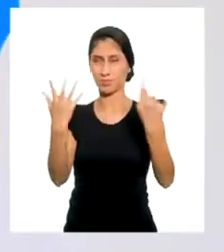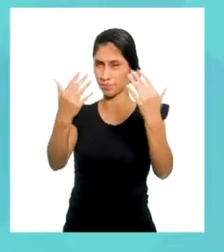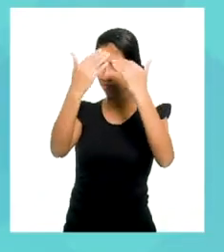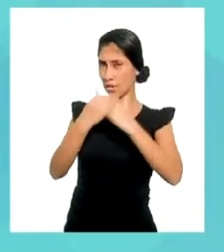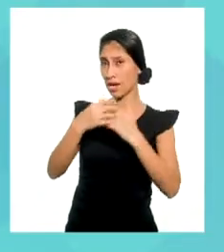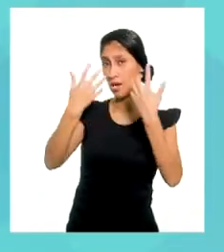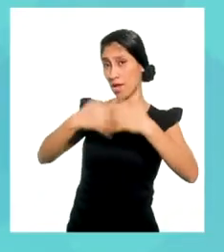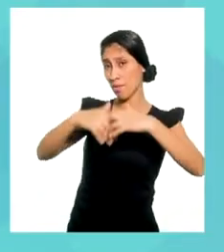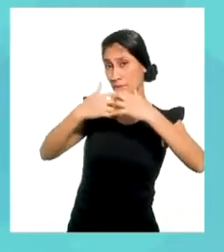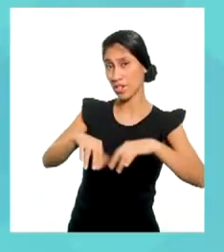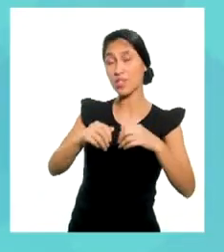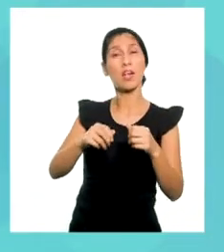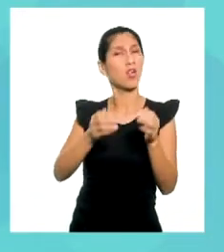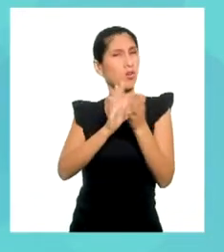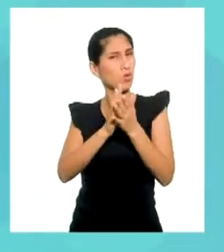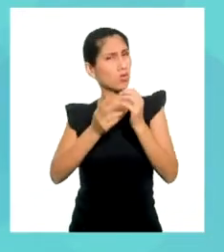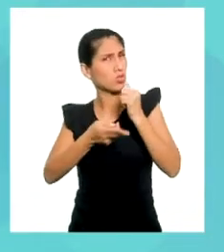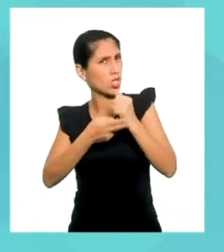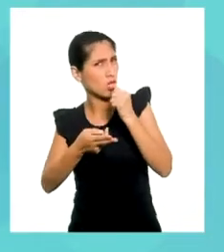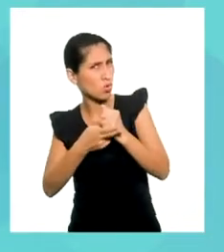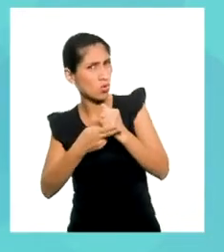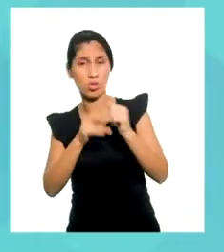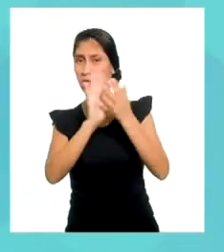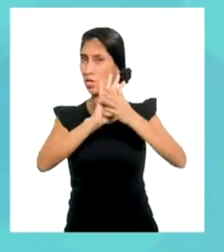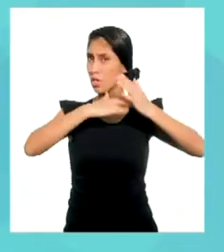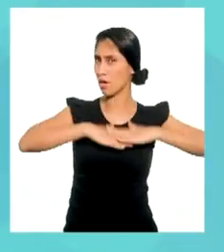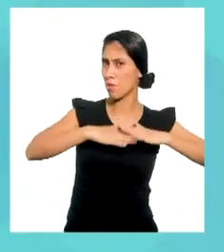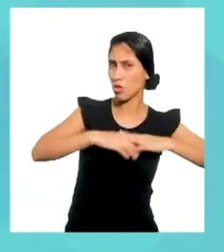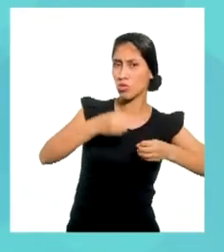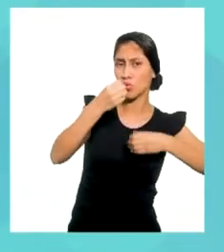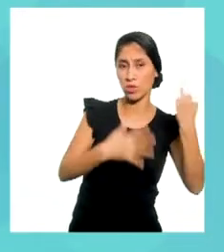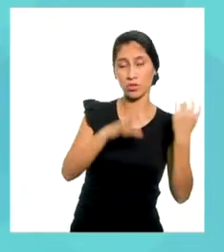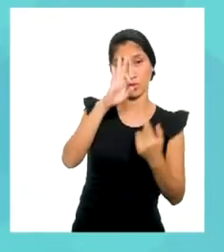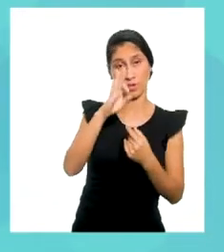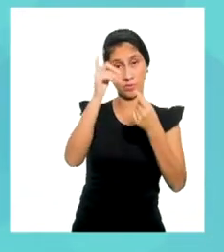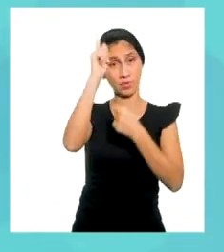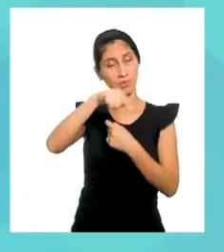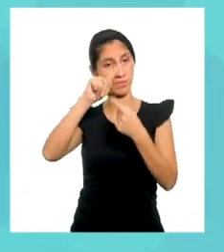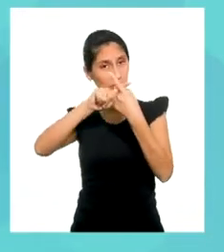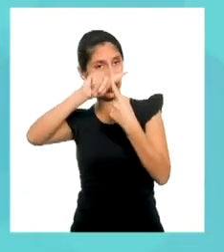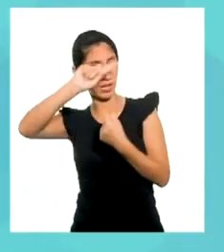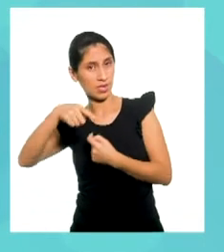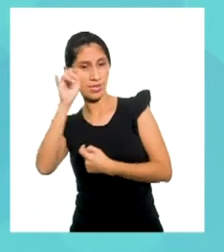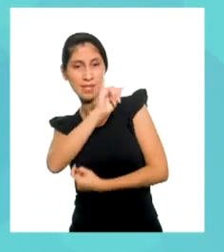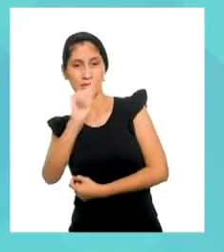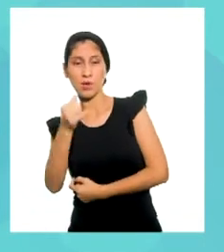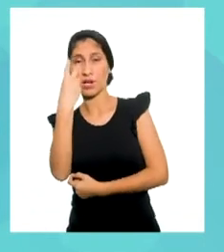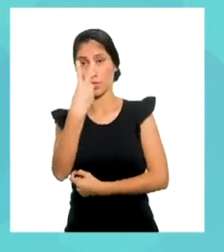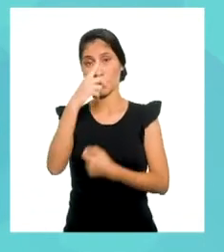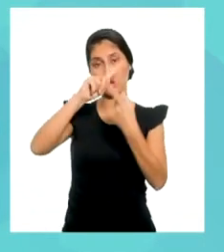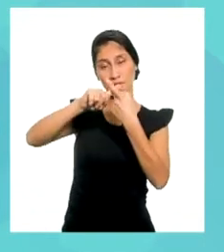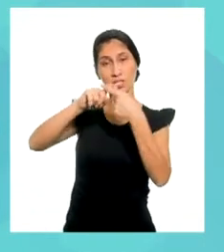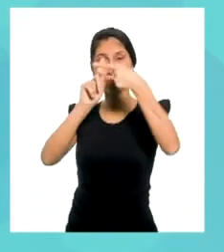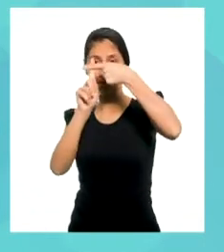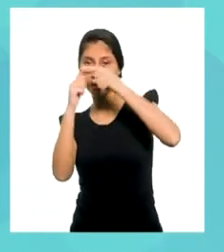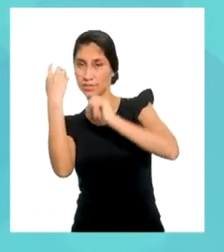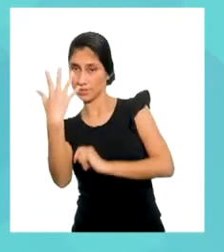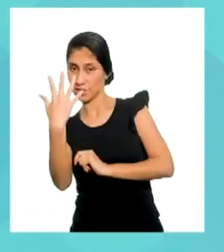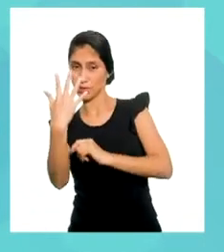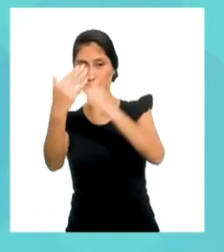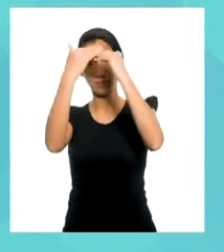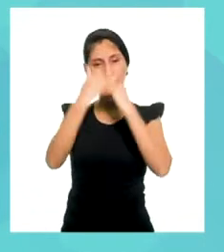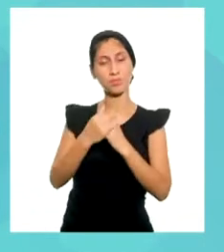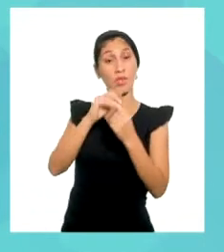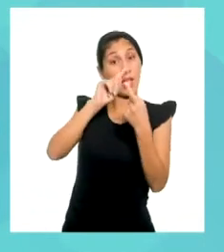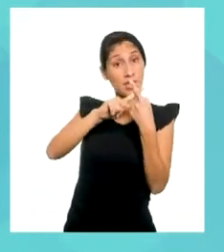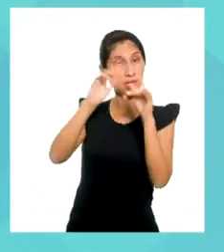empresa Los Seguros y Calmados, el cobro del servicio será F de X es igual a 2 por X más 5.